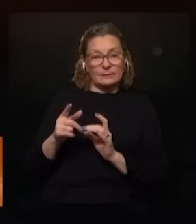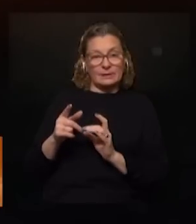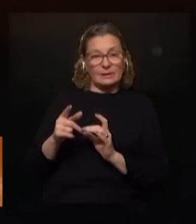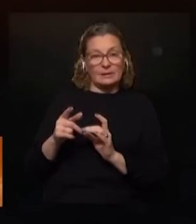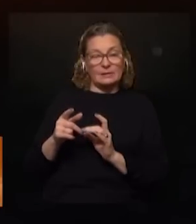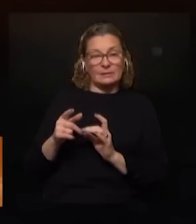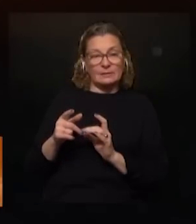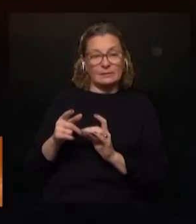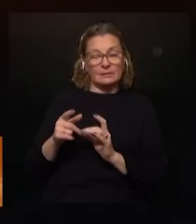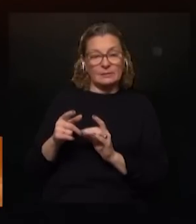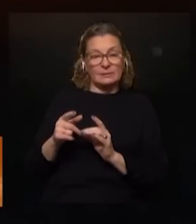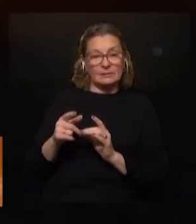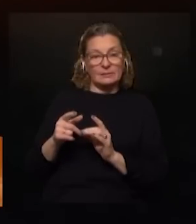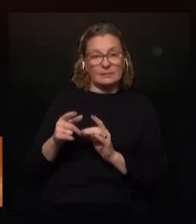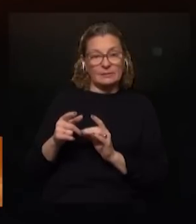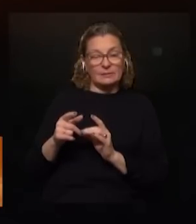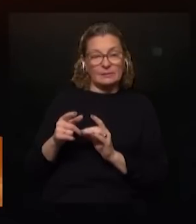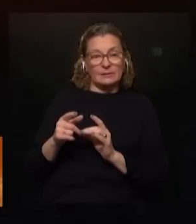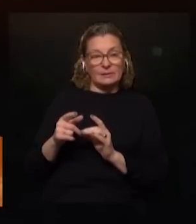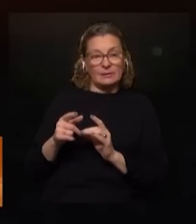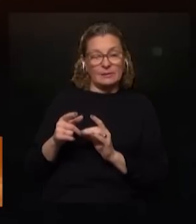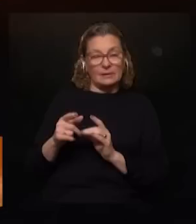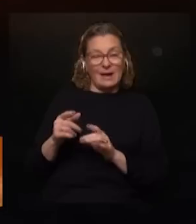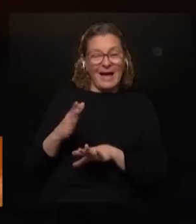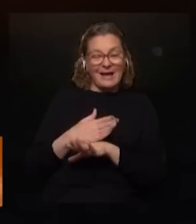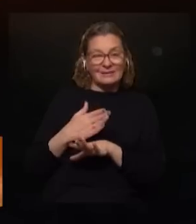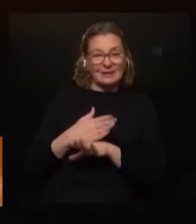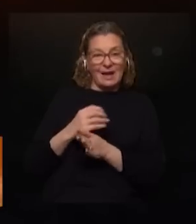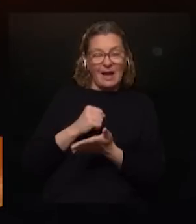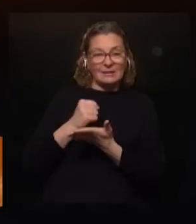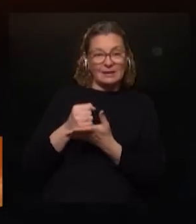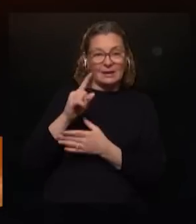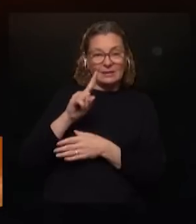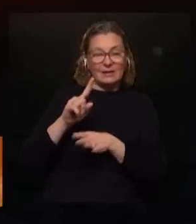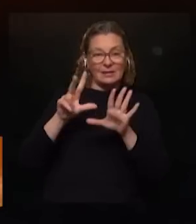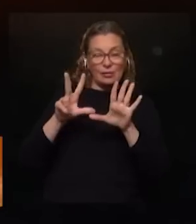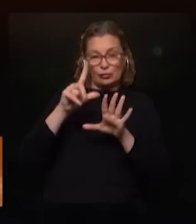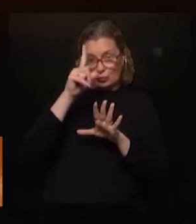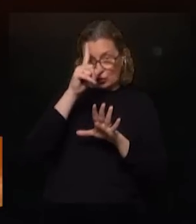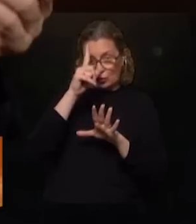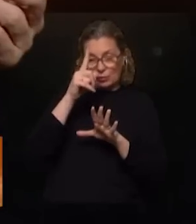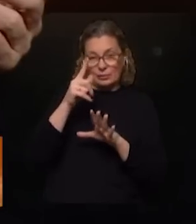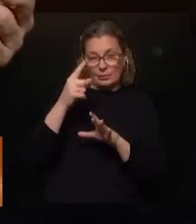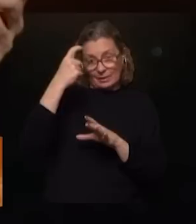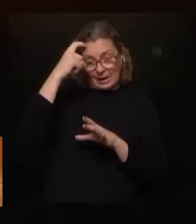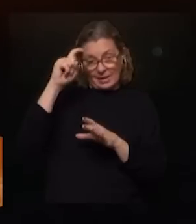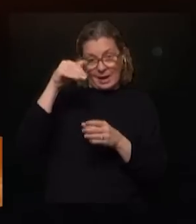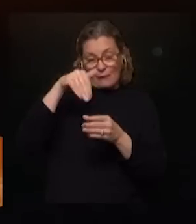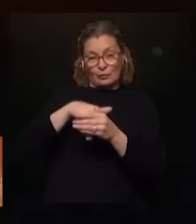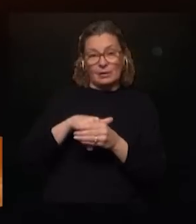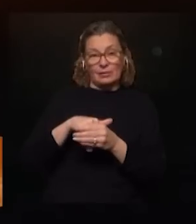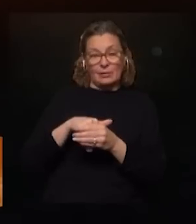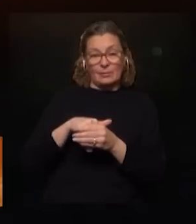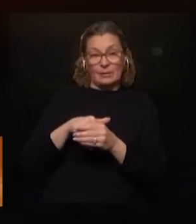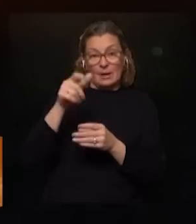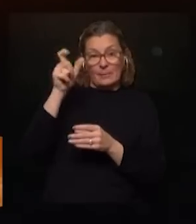contra contraídas hasta el 18 de julio que fue cuando lanzaron la idea del referendo para que